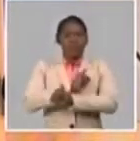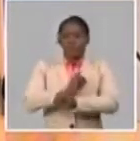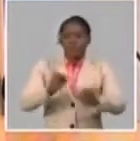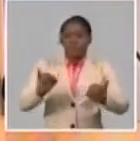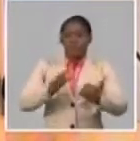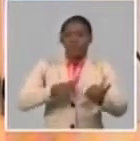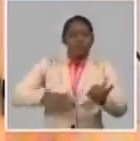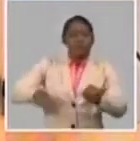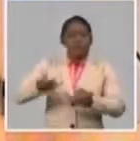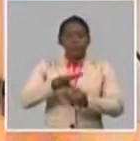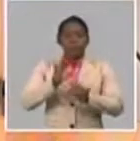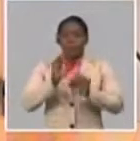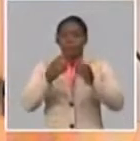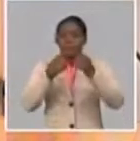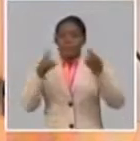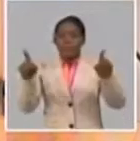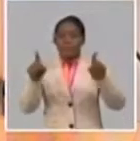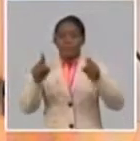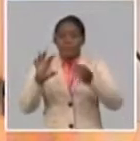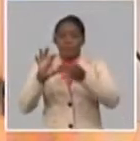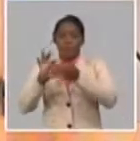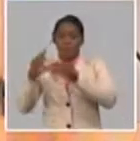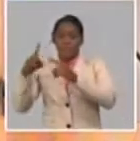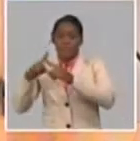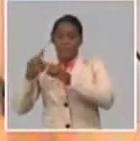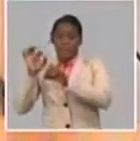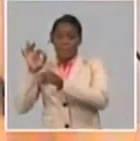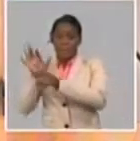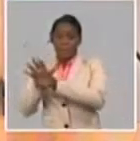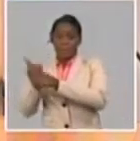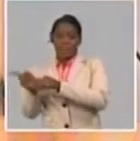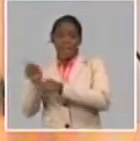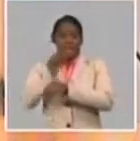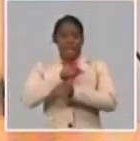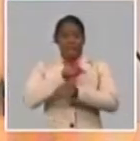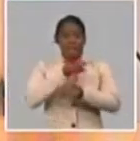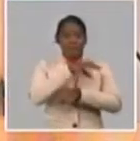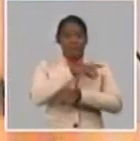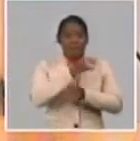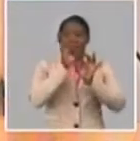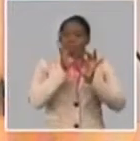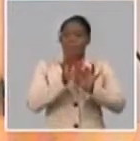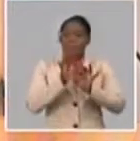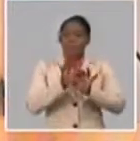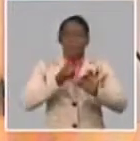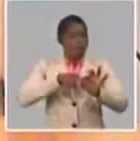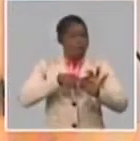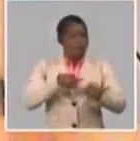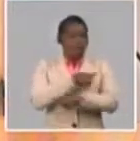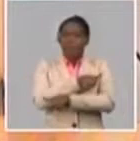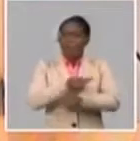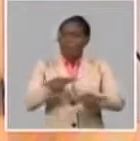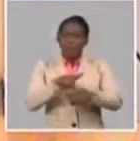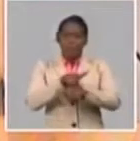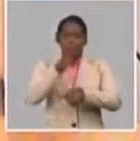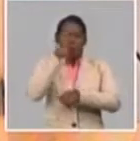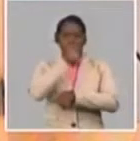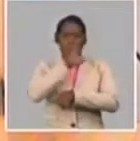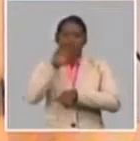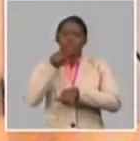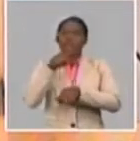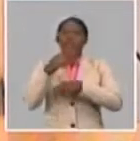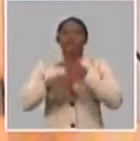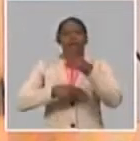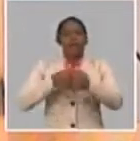digamos, en todas las provincias del país, desde Guantánamo hasta Pirates Rivas, hay experiencias interesantes. En la isla de la juventud, el hospital, el evento que se dio,